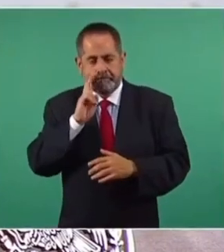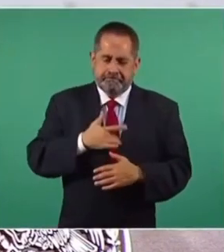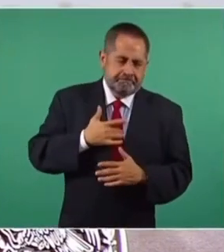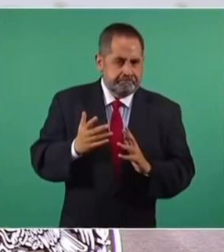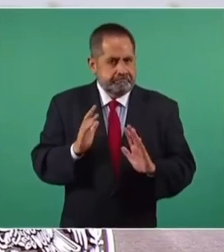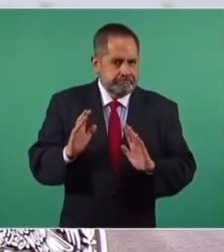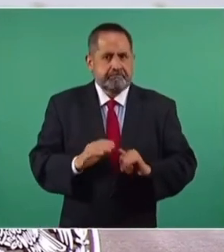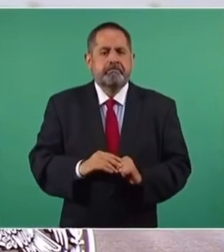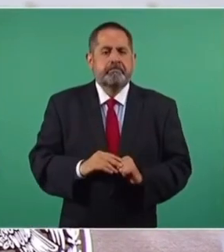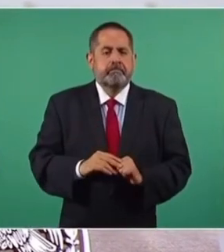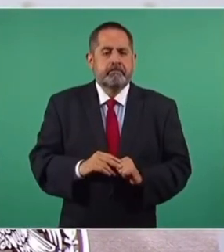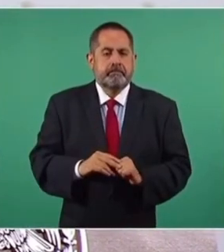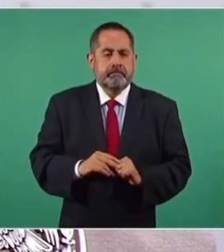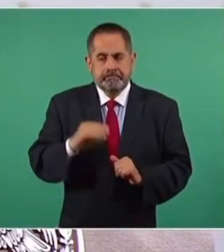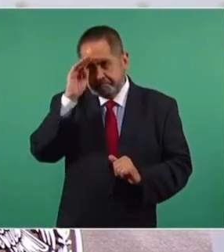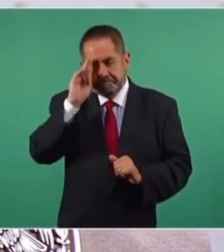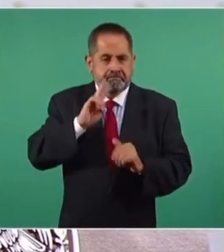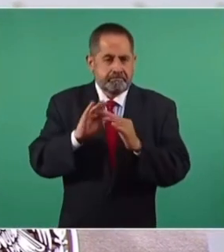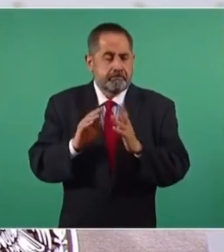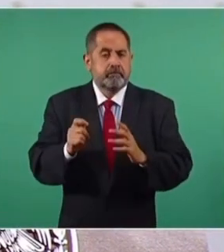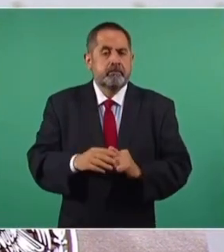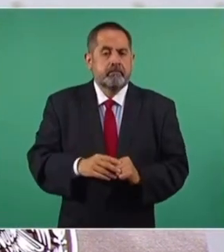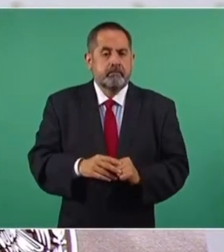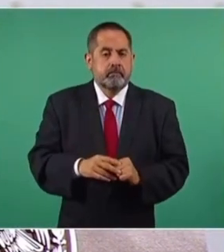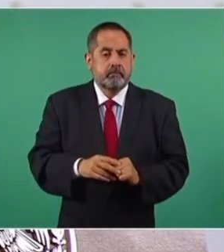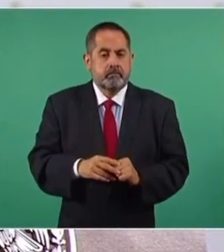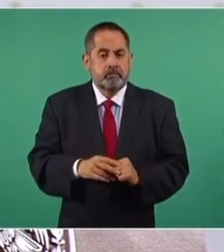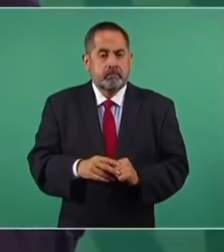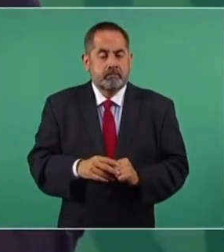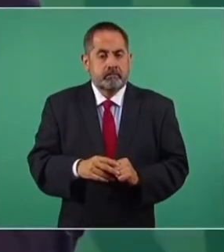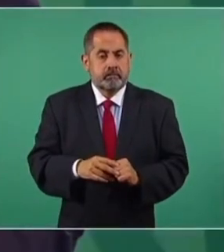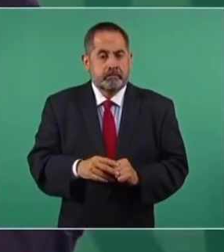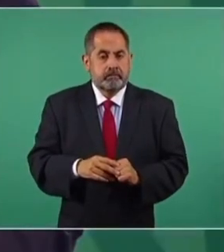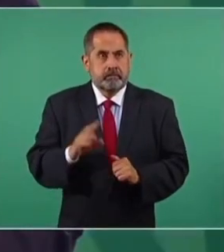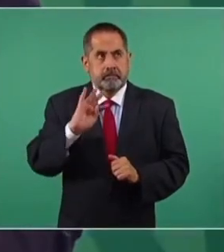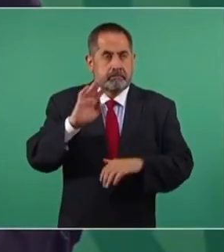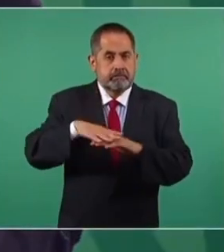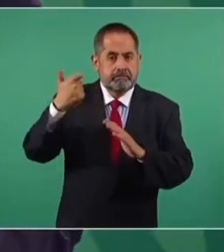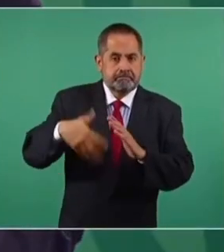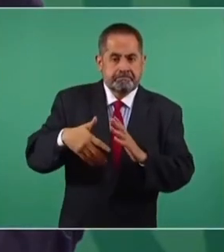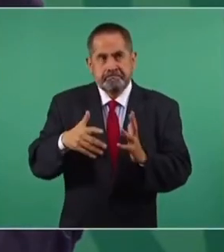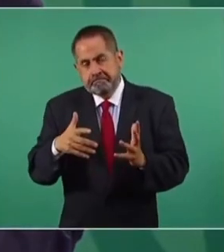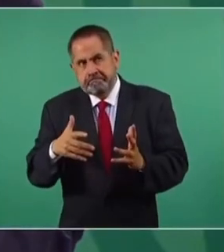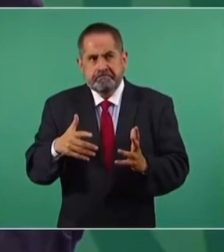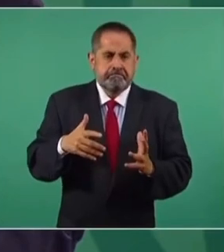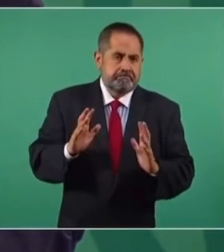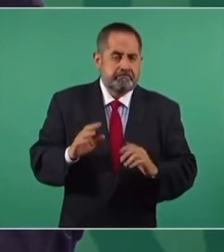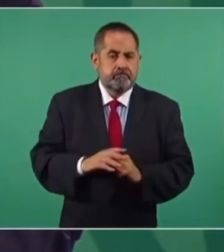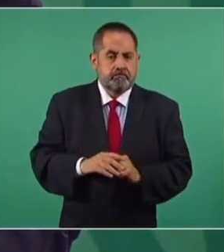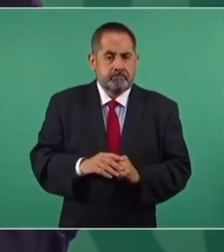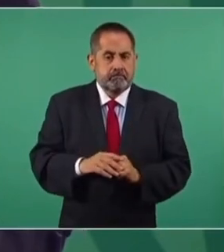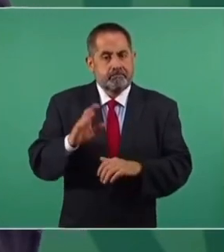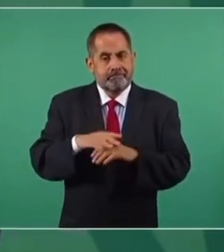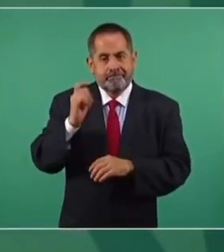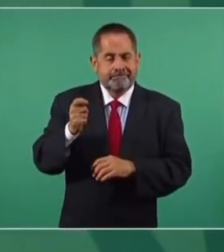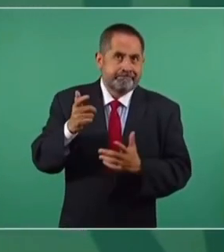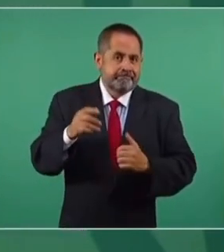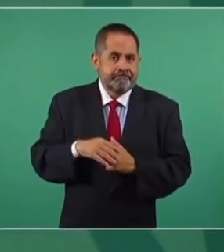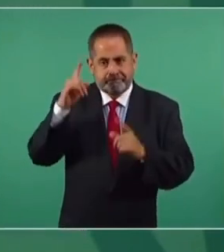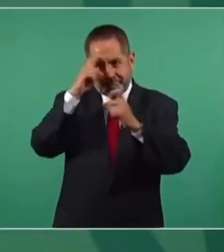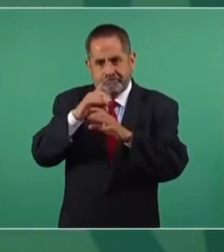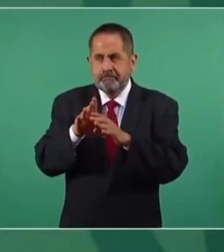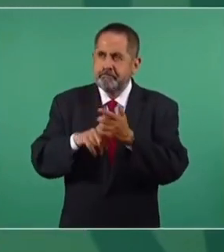habría que explorar y se resultaría más barata, aunque es más